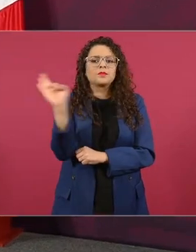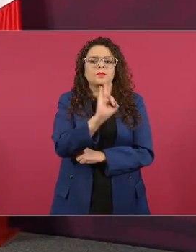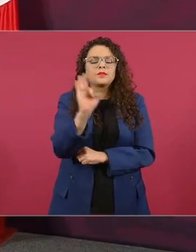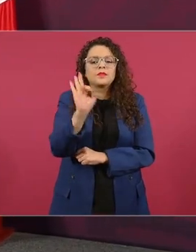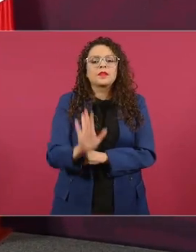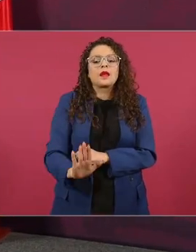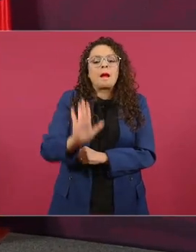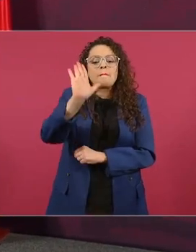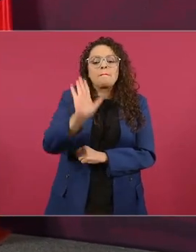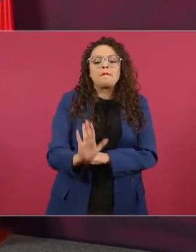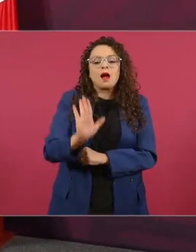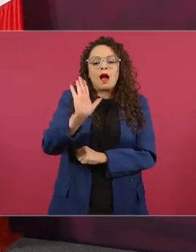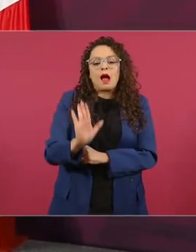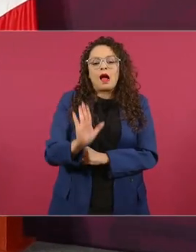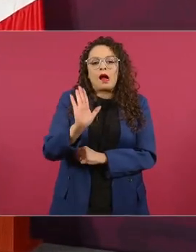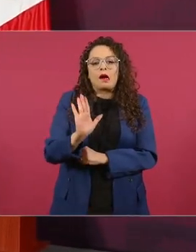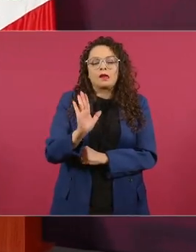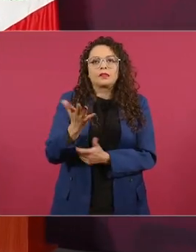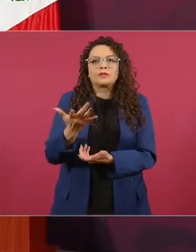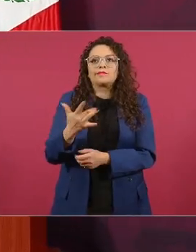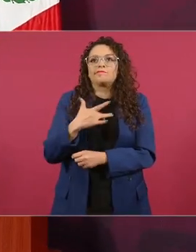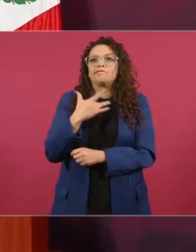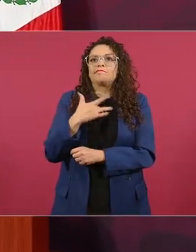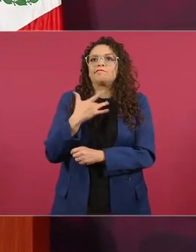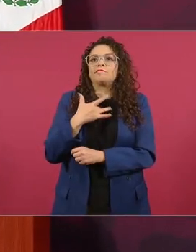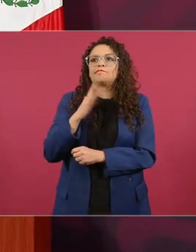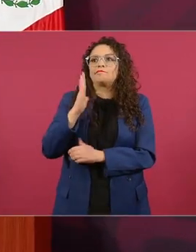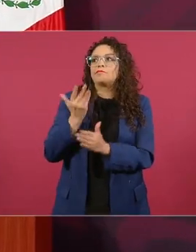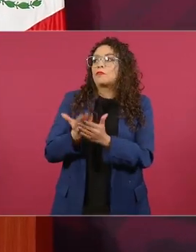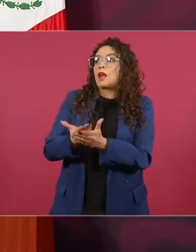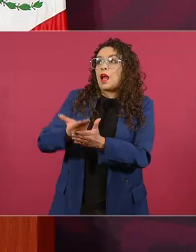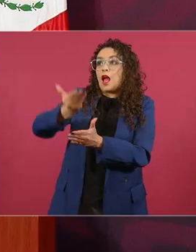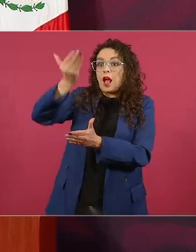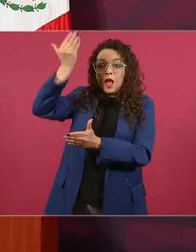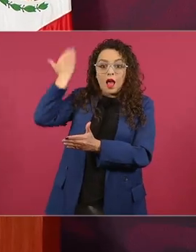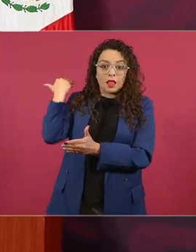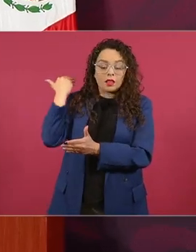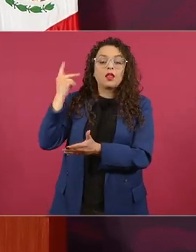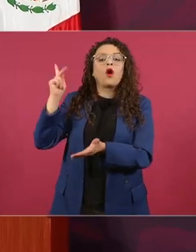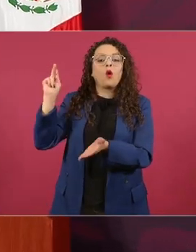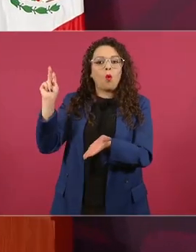de el predominio del poder ejecutivo